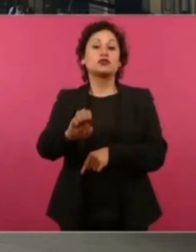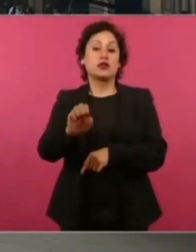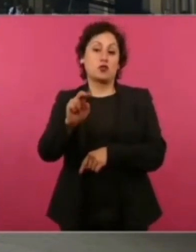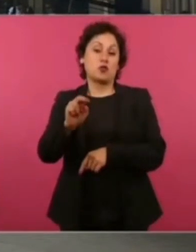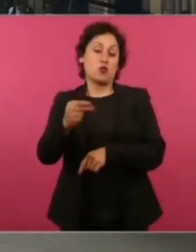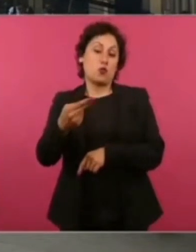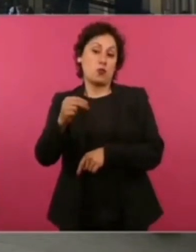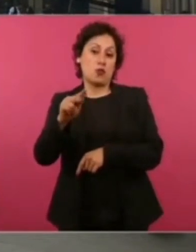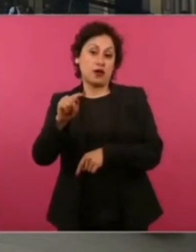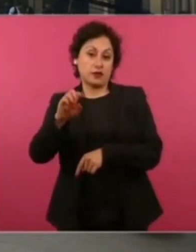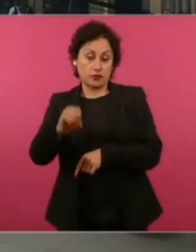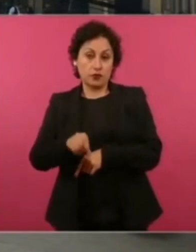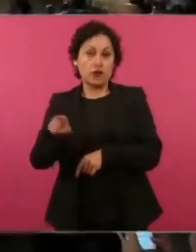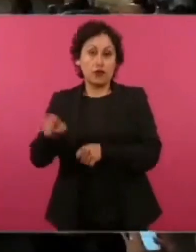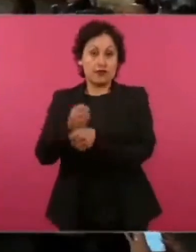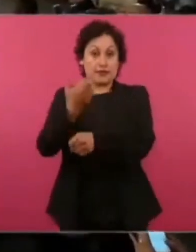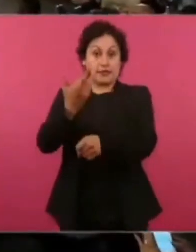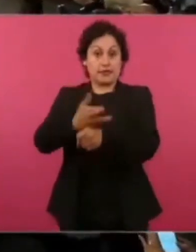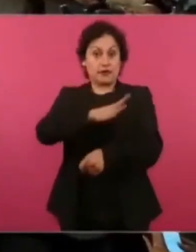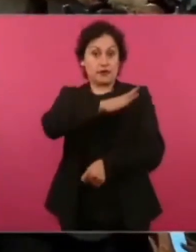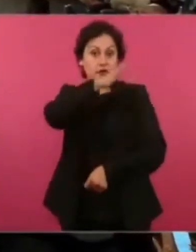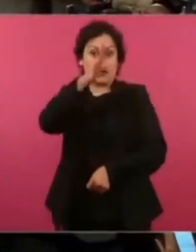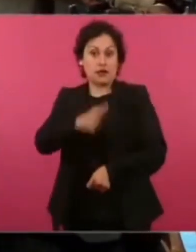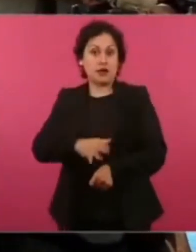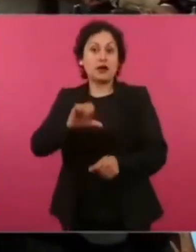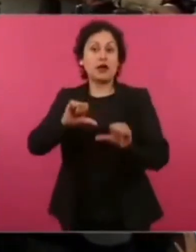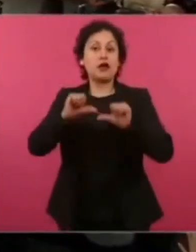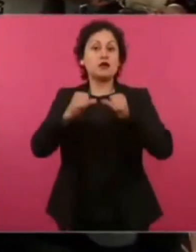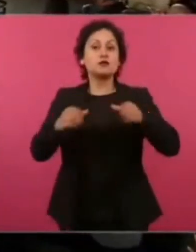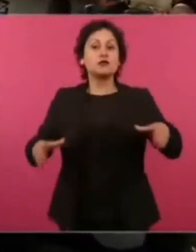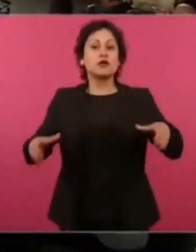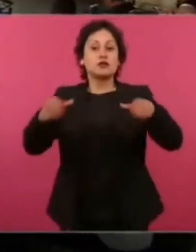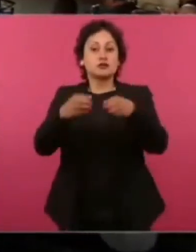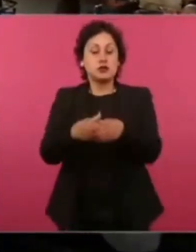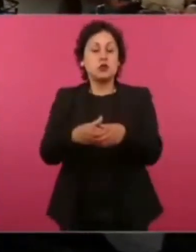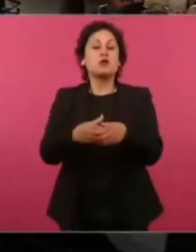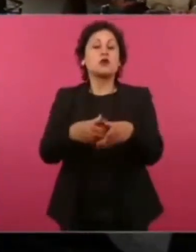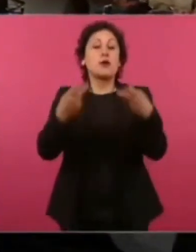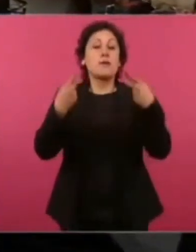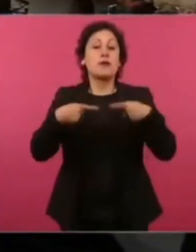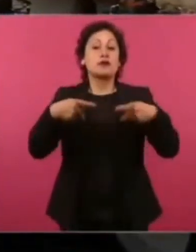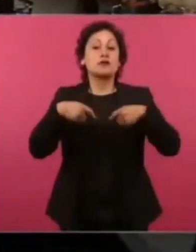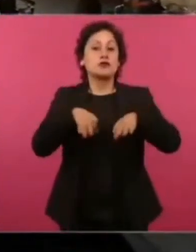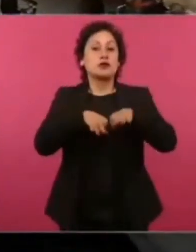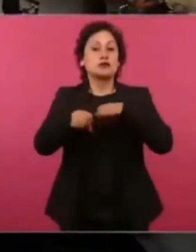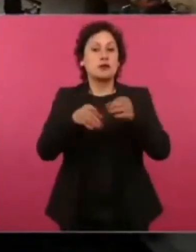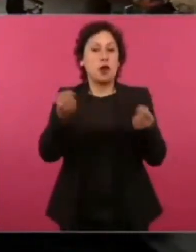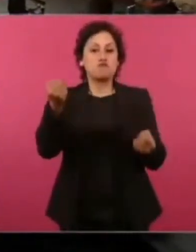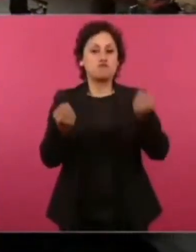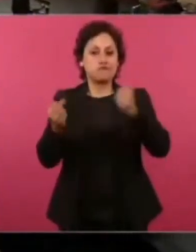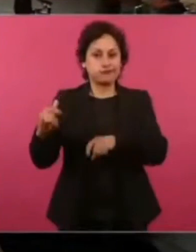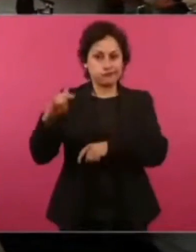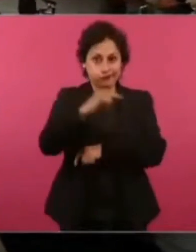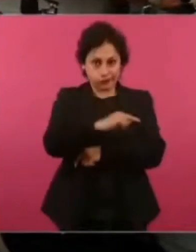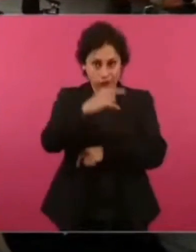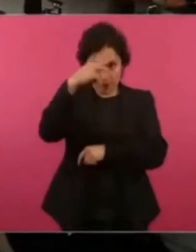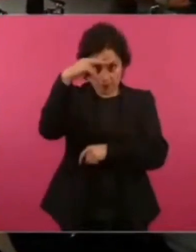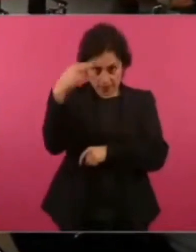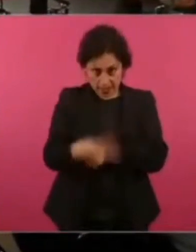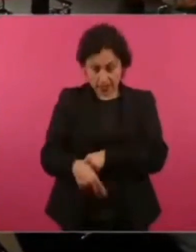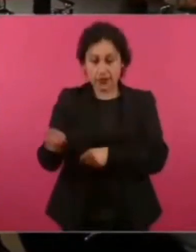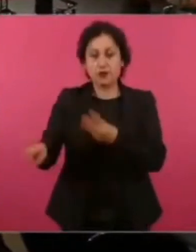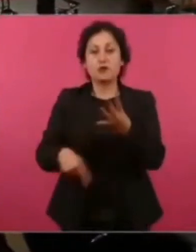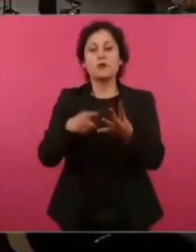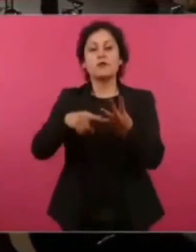secretario general de la Asociación de Pilotos Aviadores de México, ASPA. Está Miguel Ángel